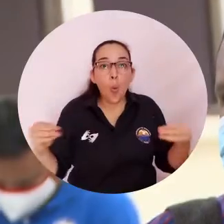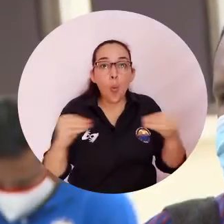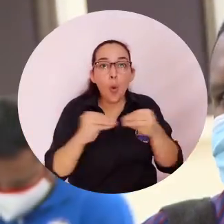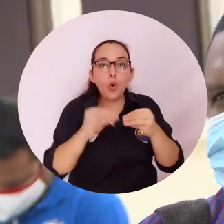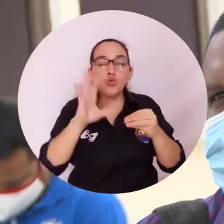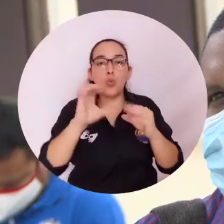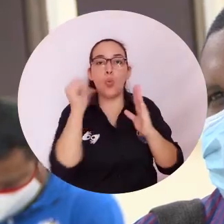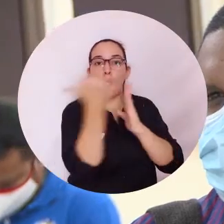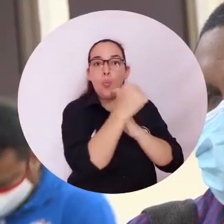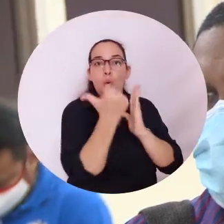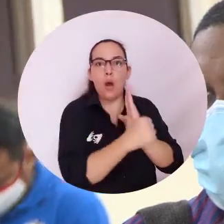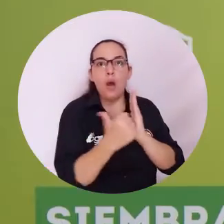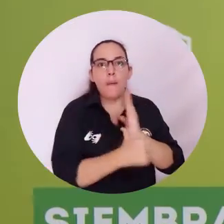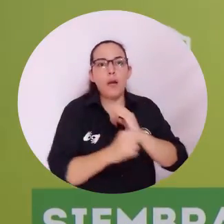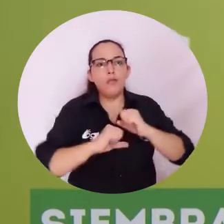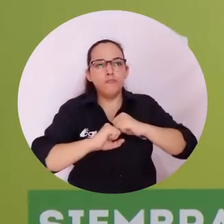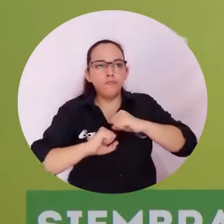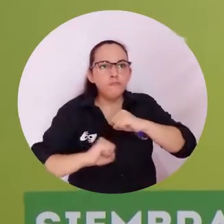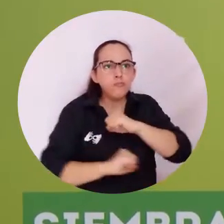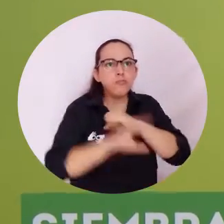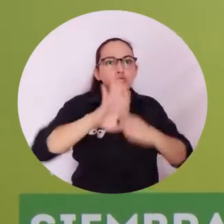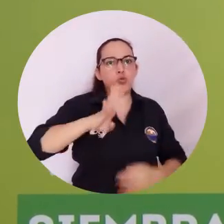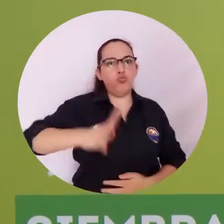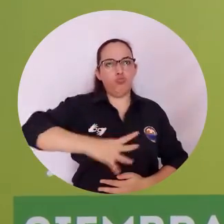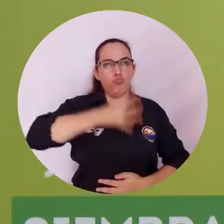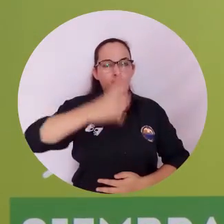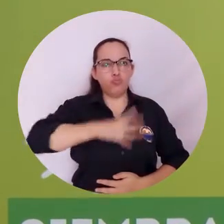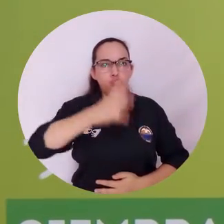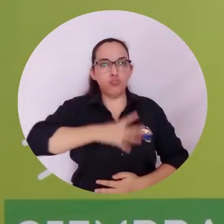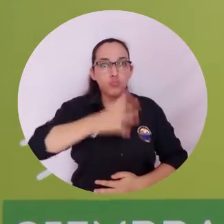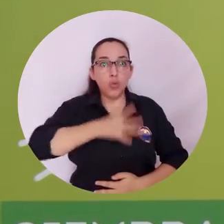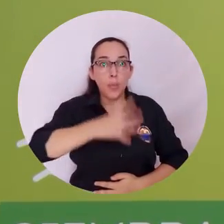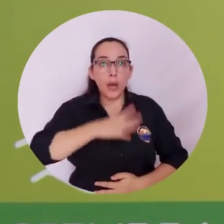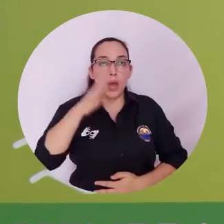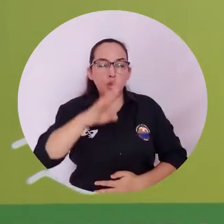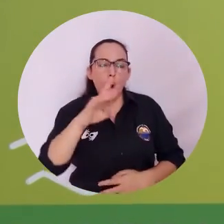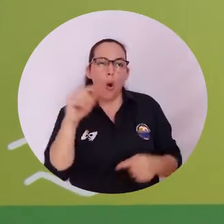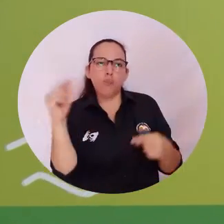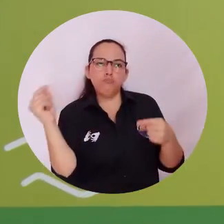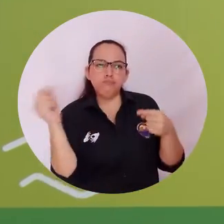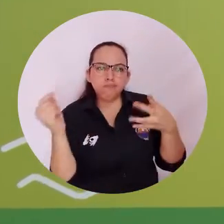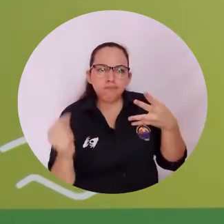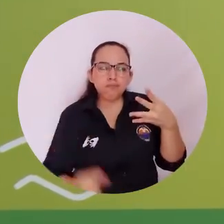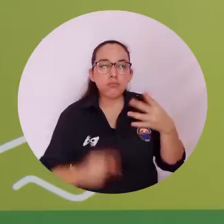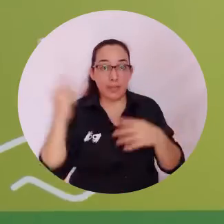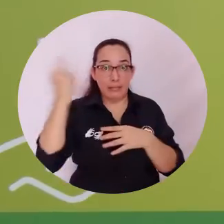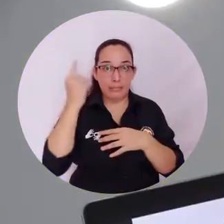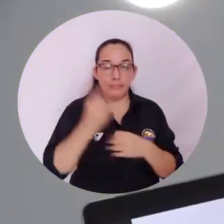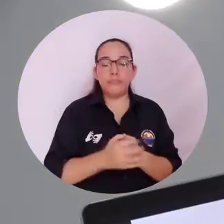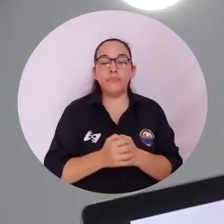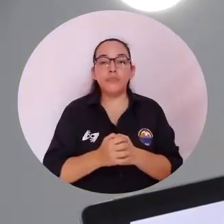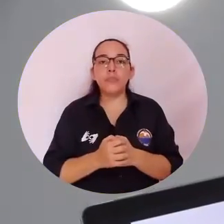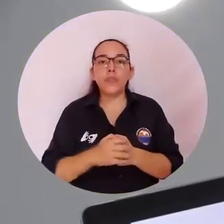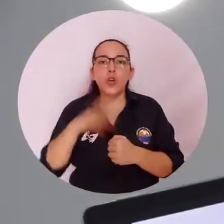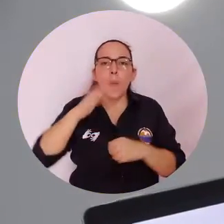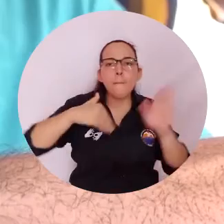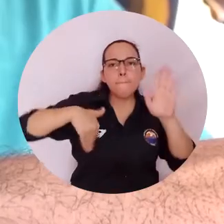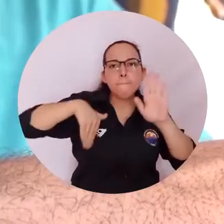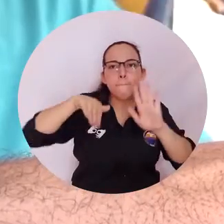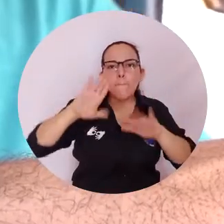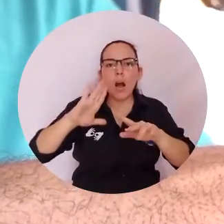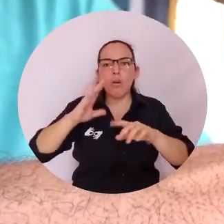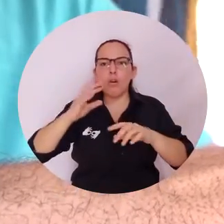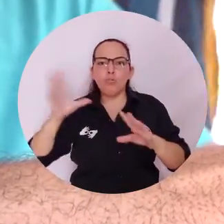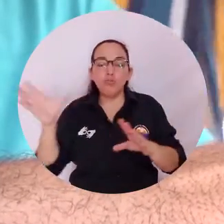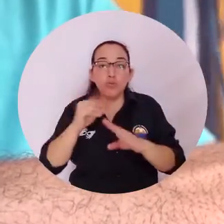que establece el programa de fortalecimiento de competencias genéricas y específicas de la Universidad del Magdalena para lograr tener un